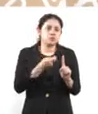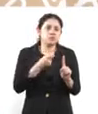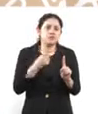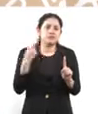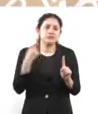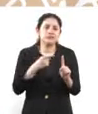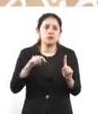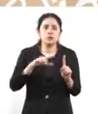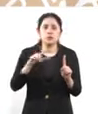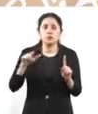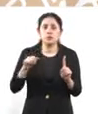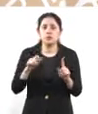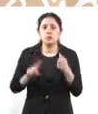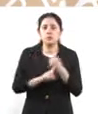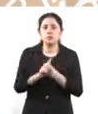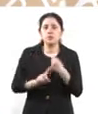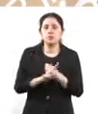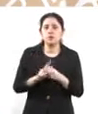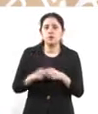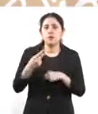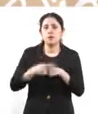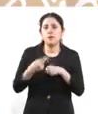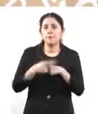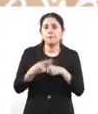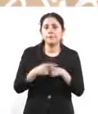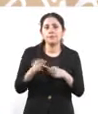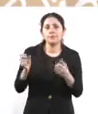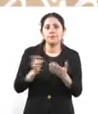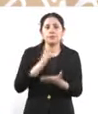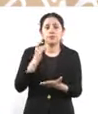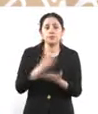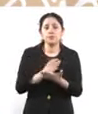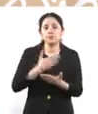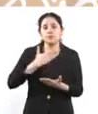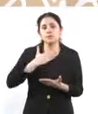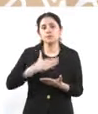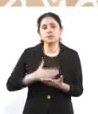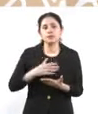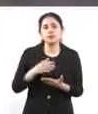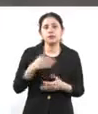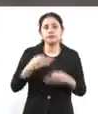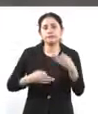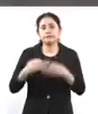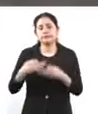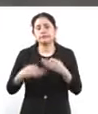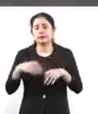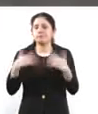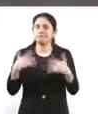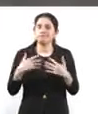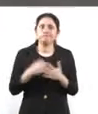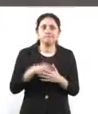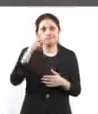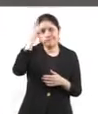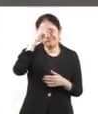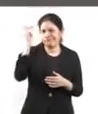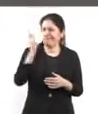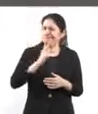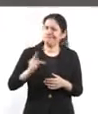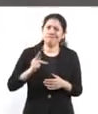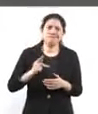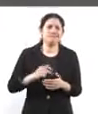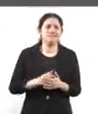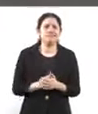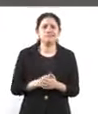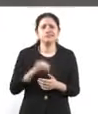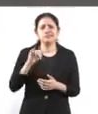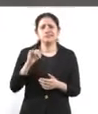pues dejarle al juez la posibilidad solamente de la justificada y no de la oficiosa, pues lo pone en mayor vulnerabilidad. Es decir, es cierto que